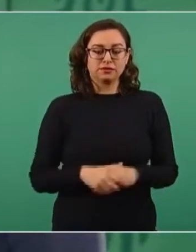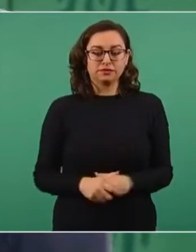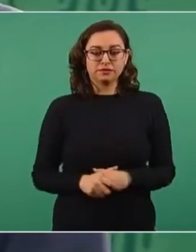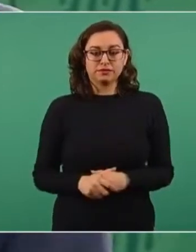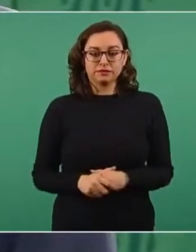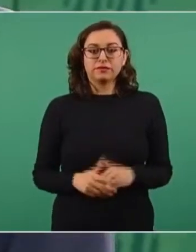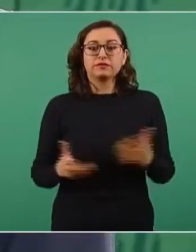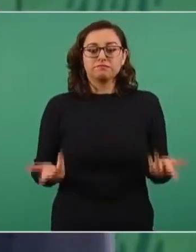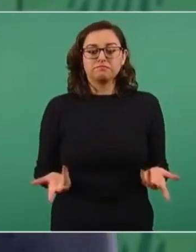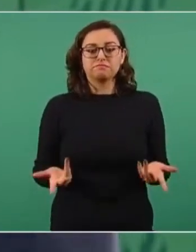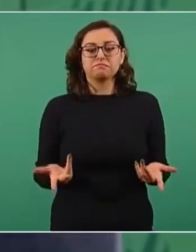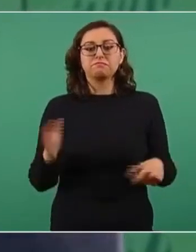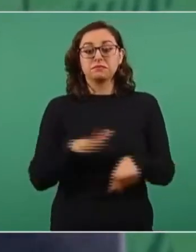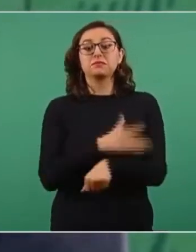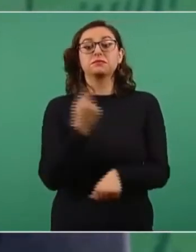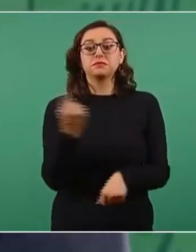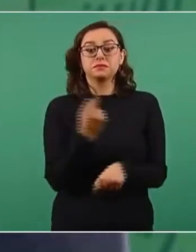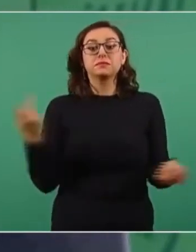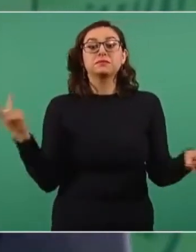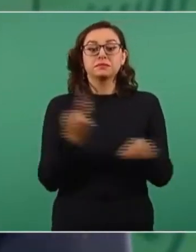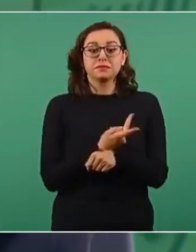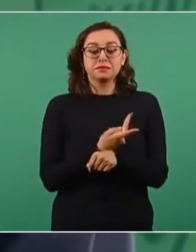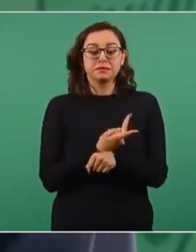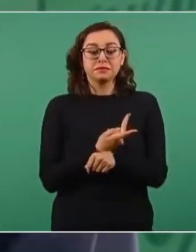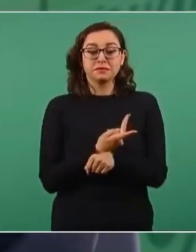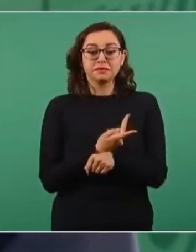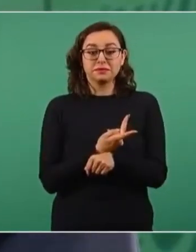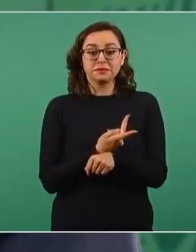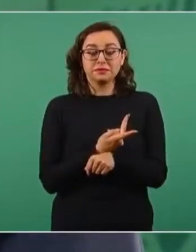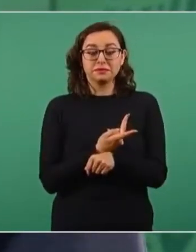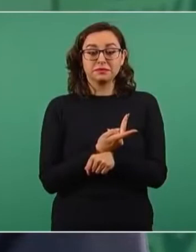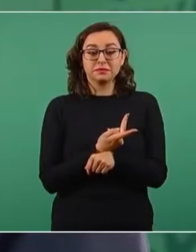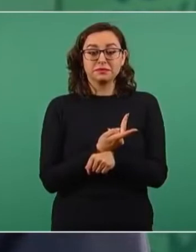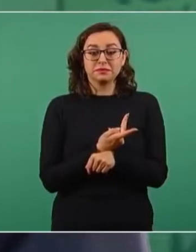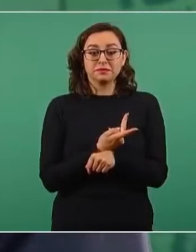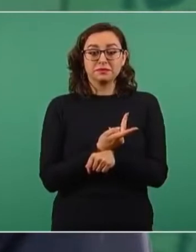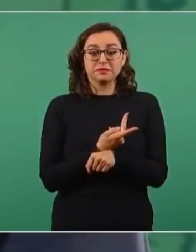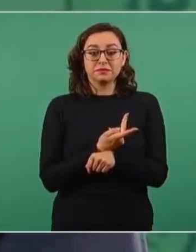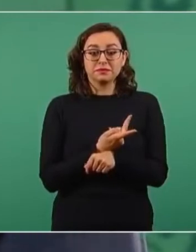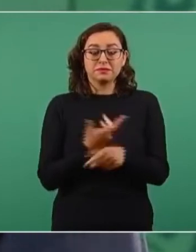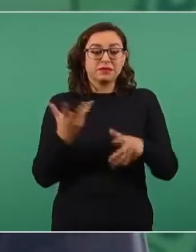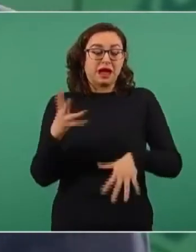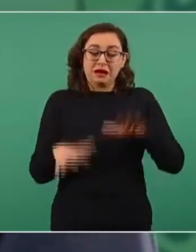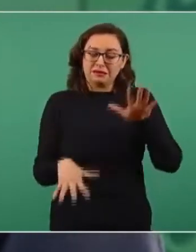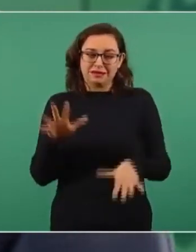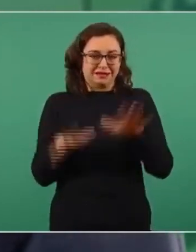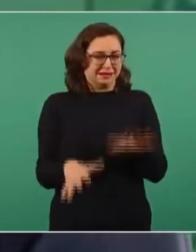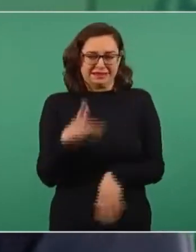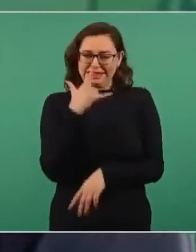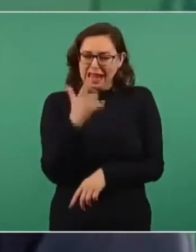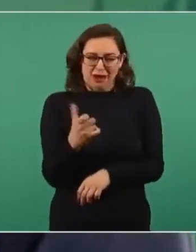Entonces, porque hay la paradoja, como en todo,